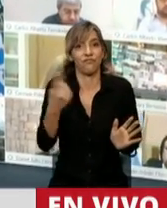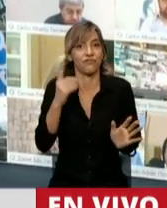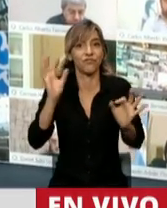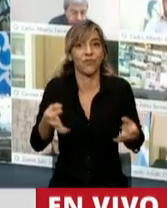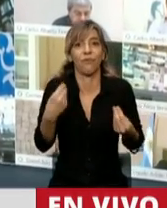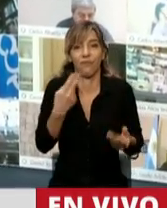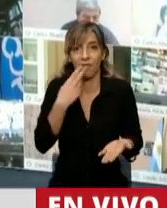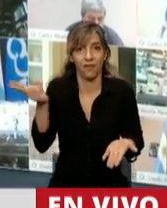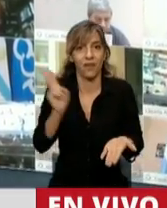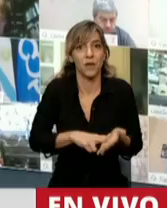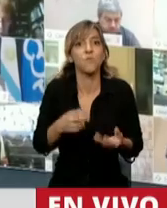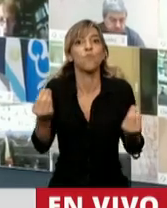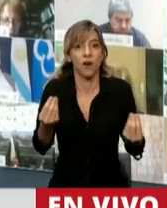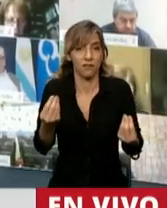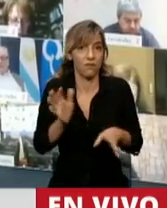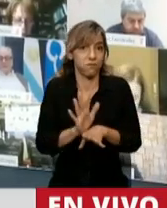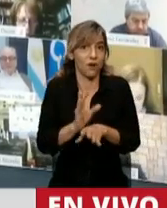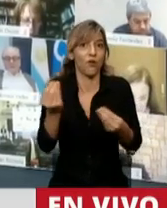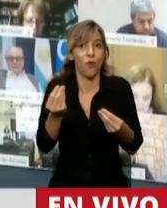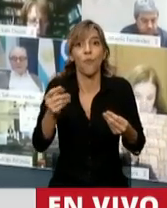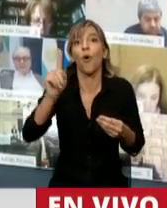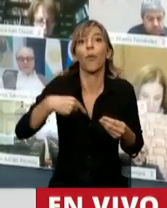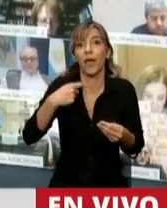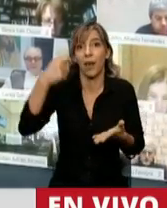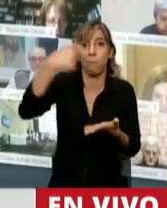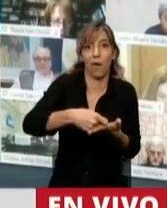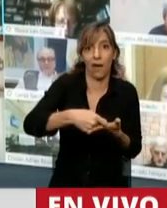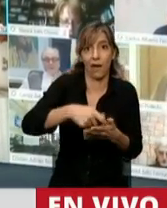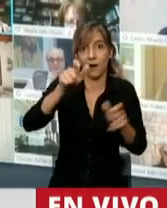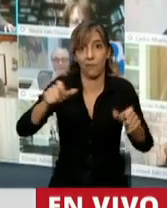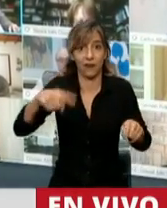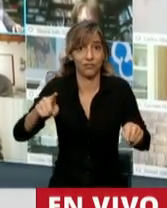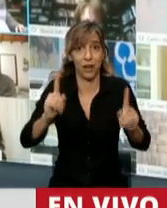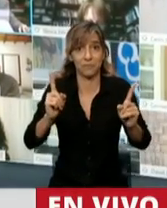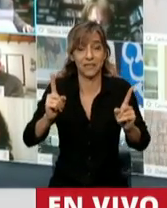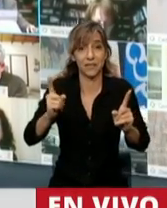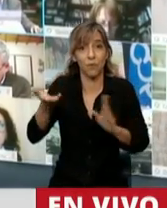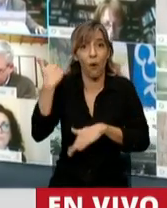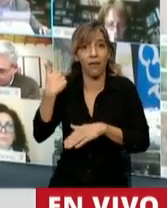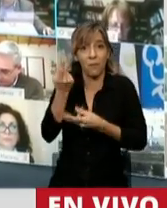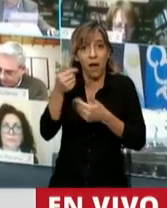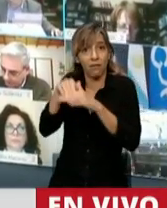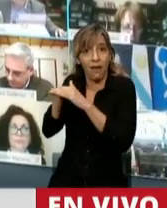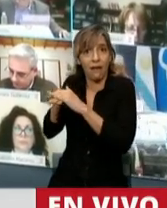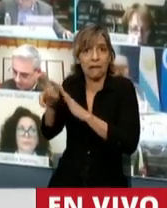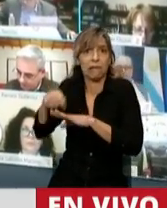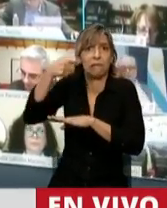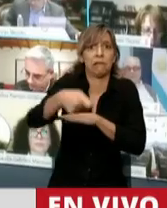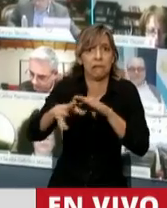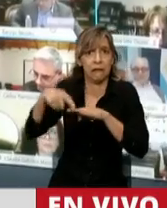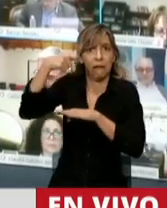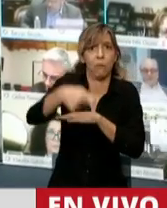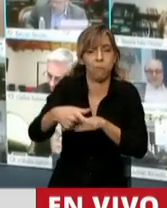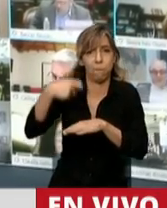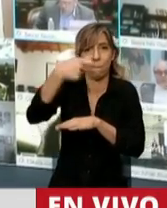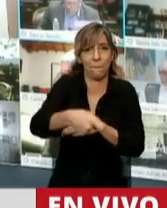impositiva, salen de los ahorros de los trabajadores y del capital de las empresas. Así que no hay ninguna duda, nosotros estamos